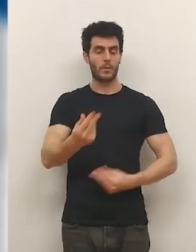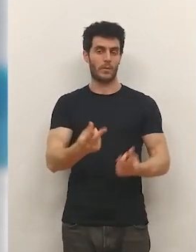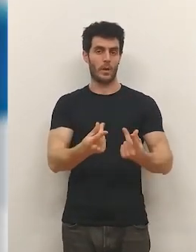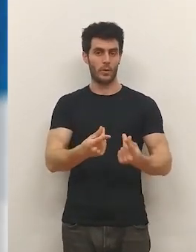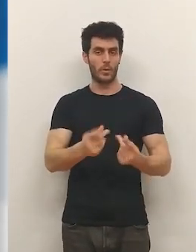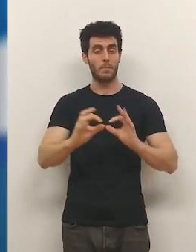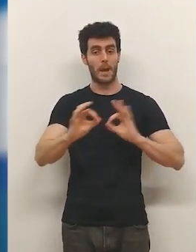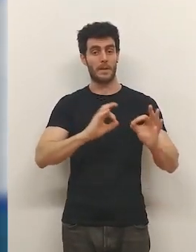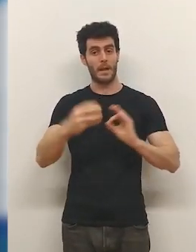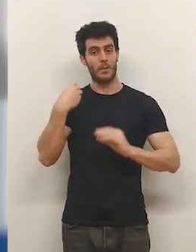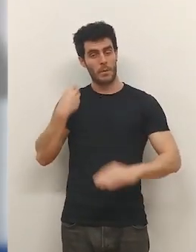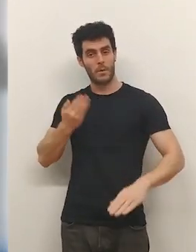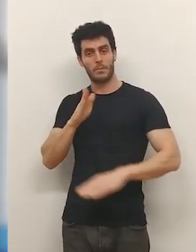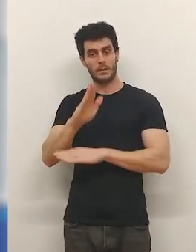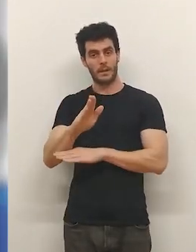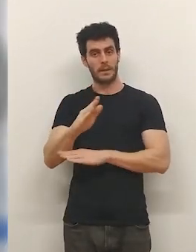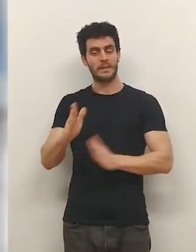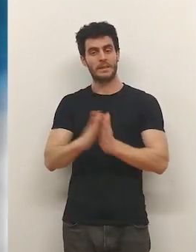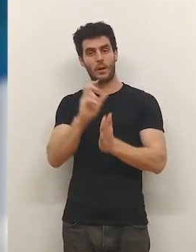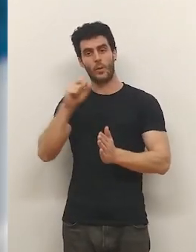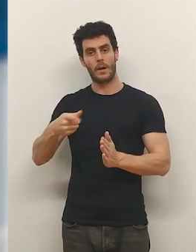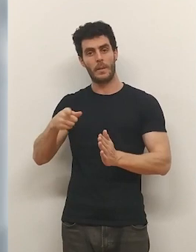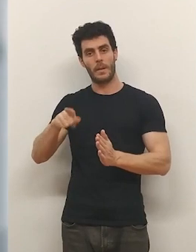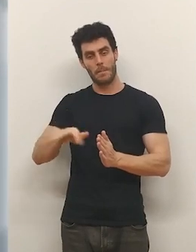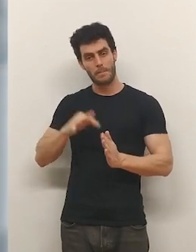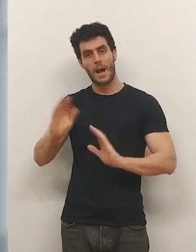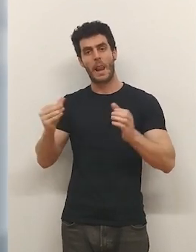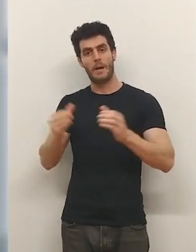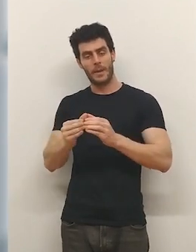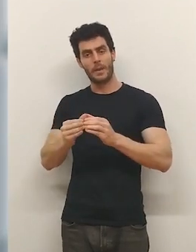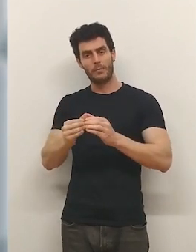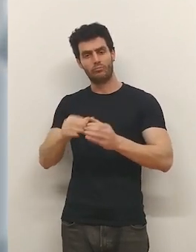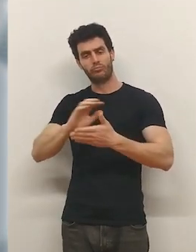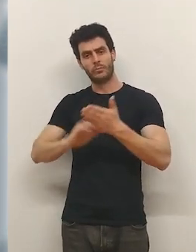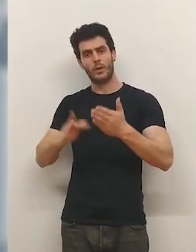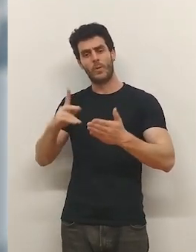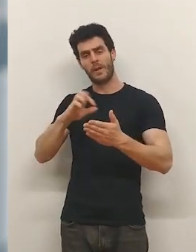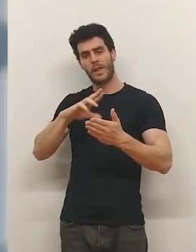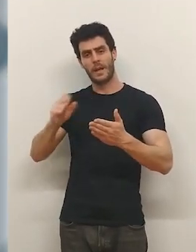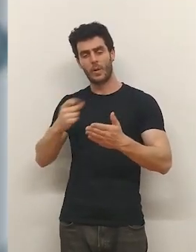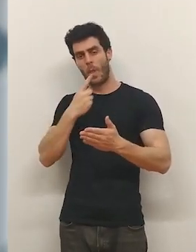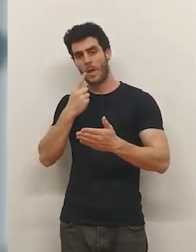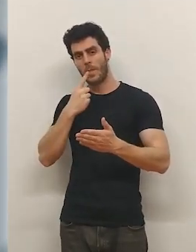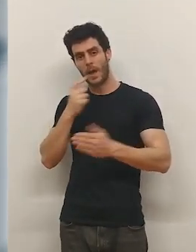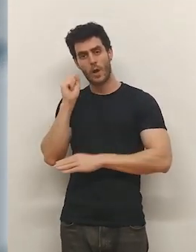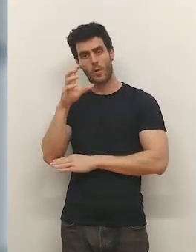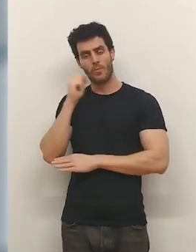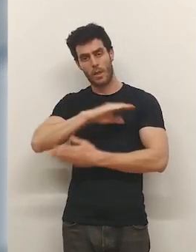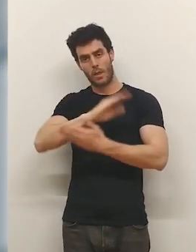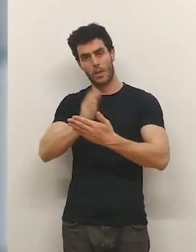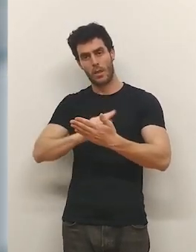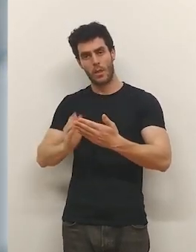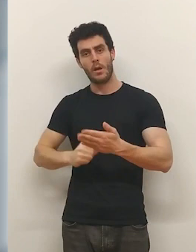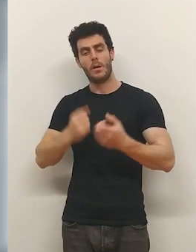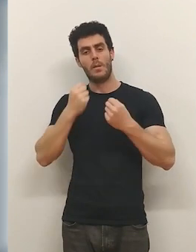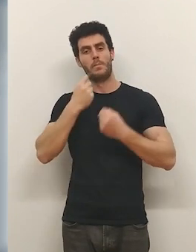Logroño. El espectáculo que presentan Alberto San Juan y la banda reproduce el texto que Federico pronunció... ...en una conferencia recital